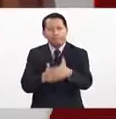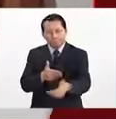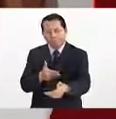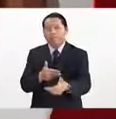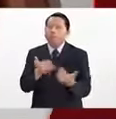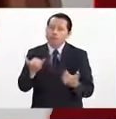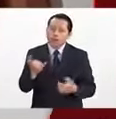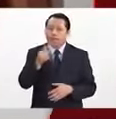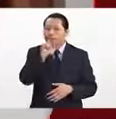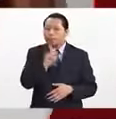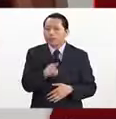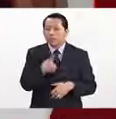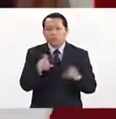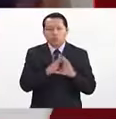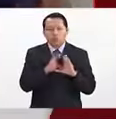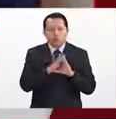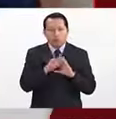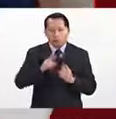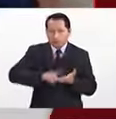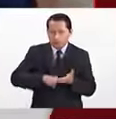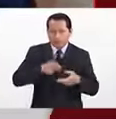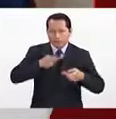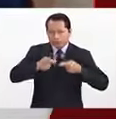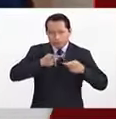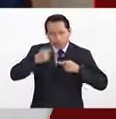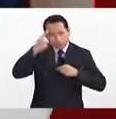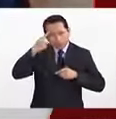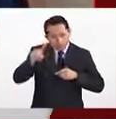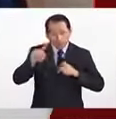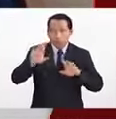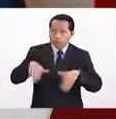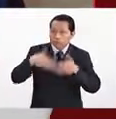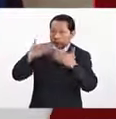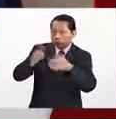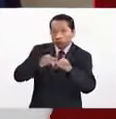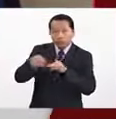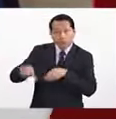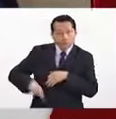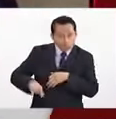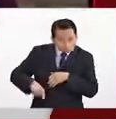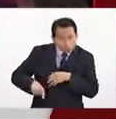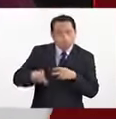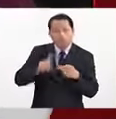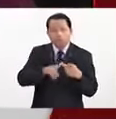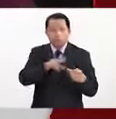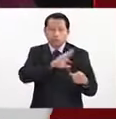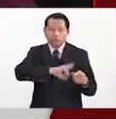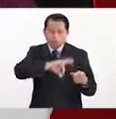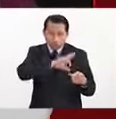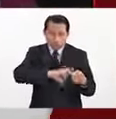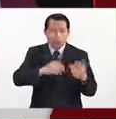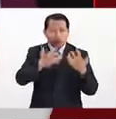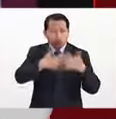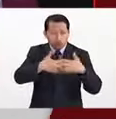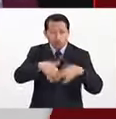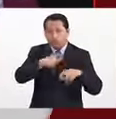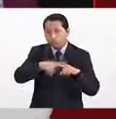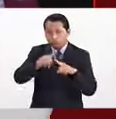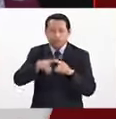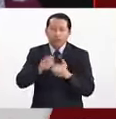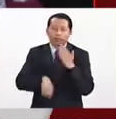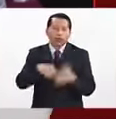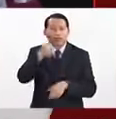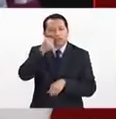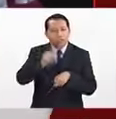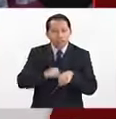desde luego, aquí los preparamos para el sector público, para el sector privado. Pueden desempeñarse en la